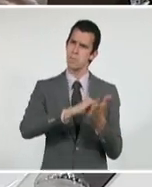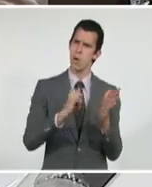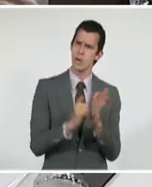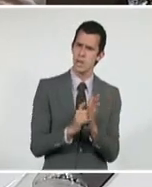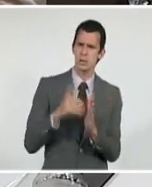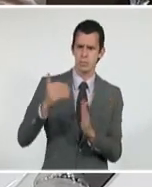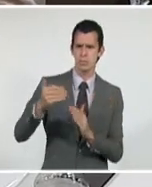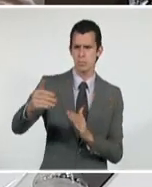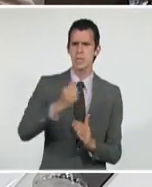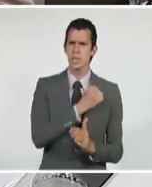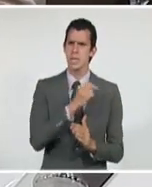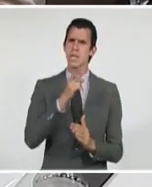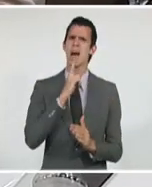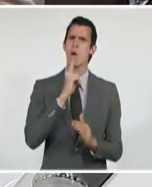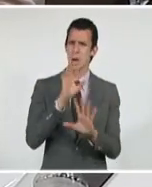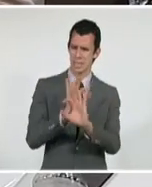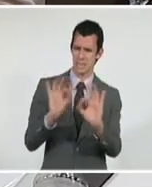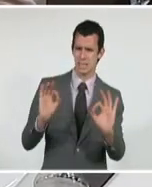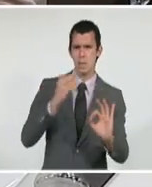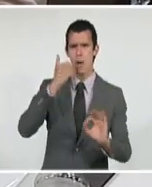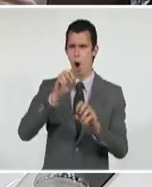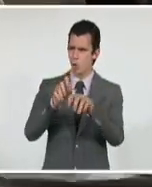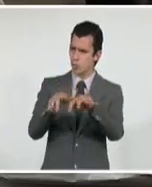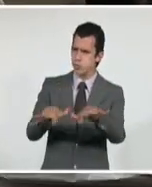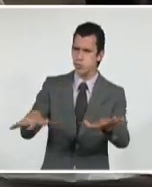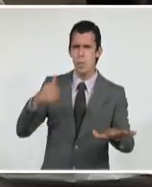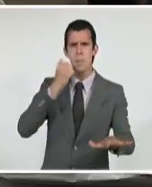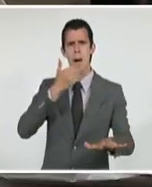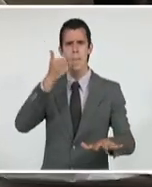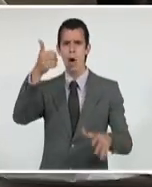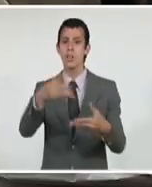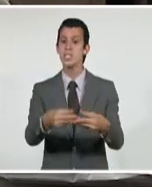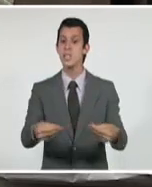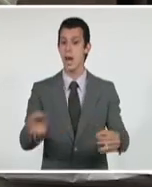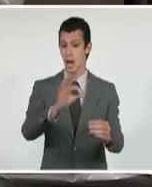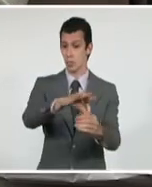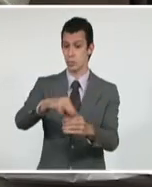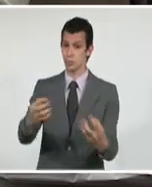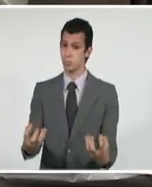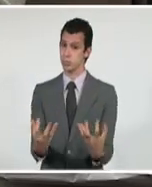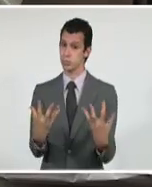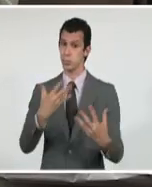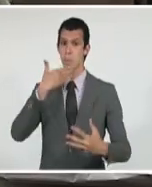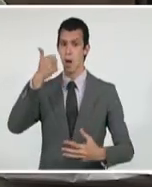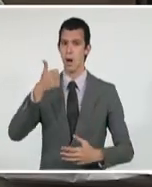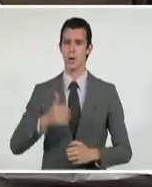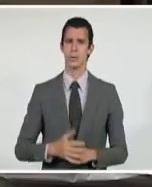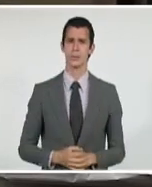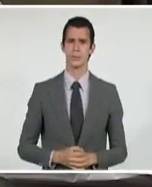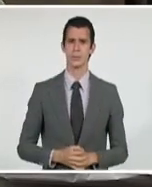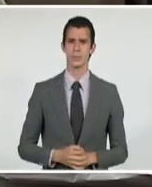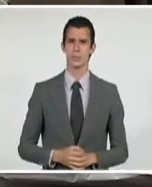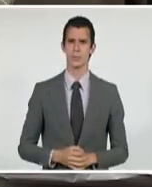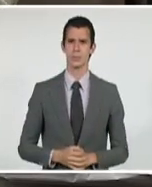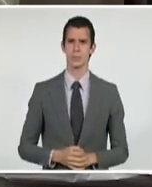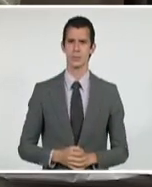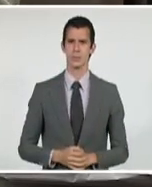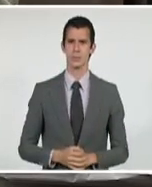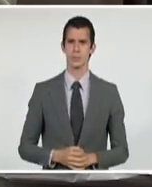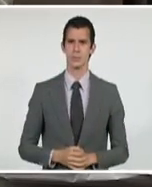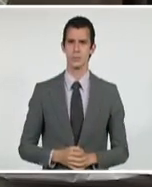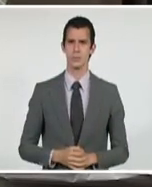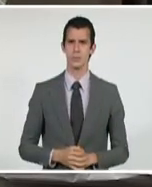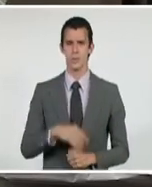y el uso y explotación de estos suelos. Tenemos identificado en el país dónde concentrar